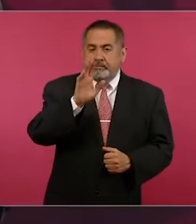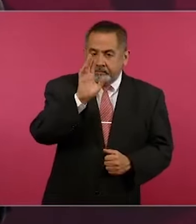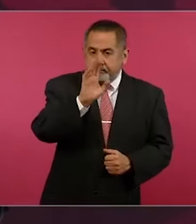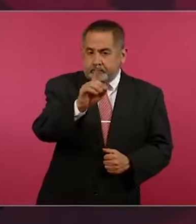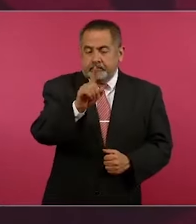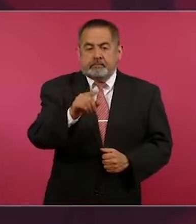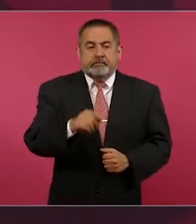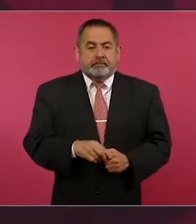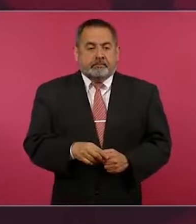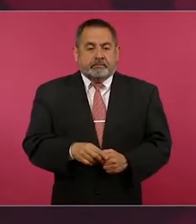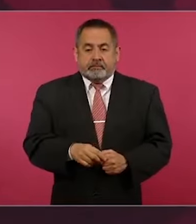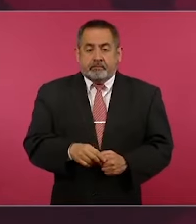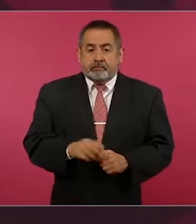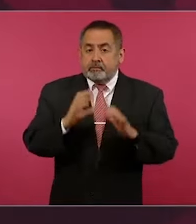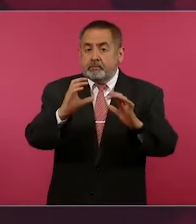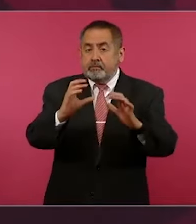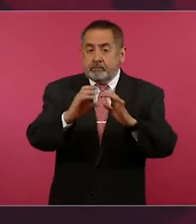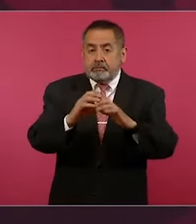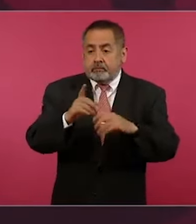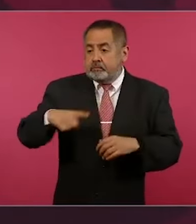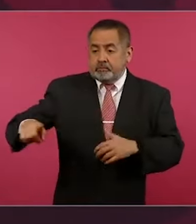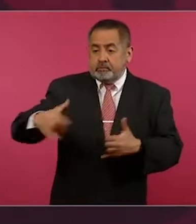las mentiras.